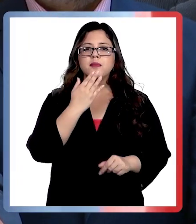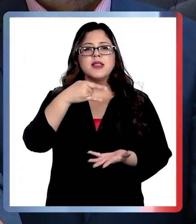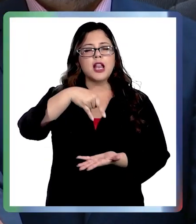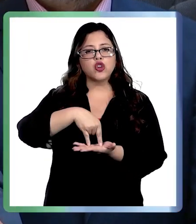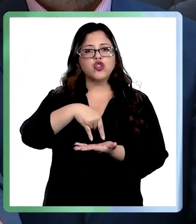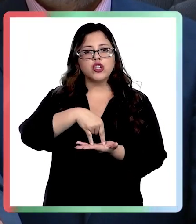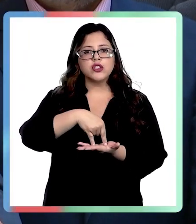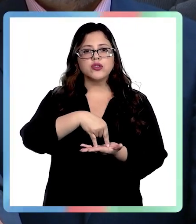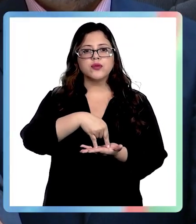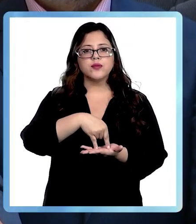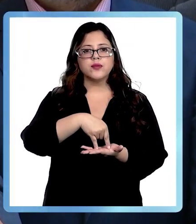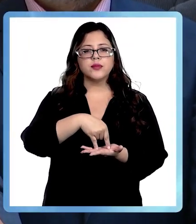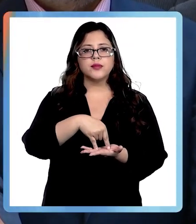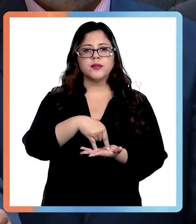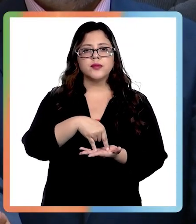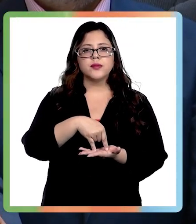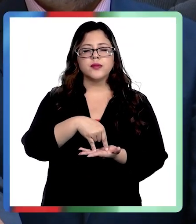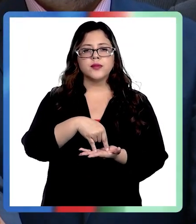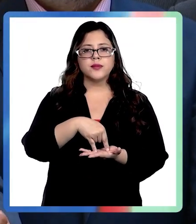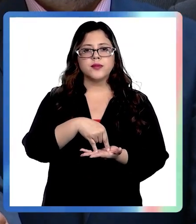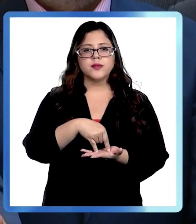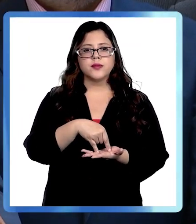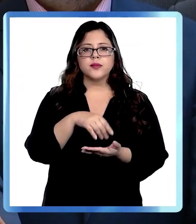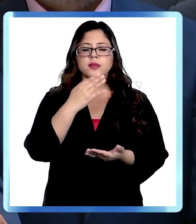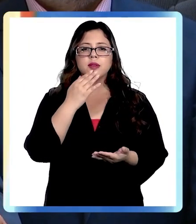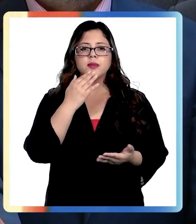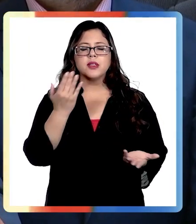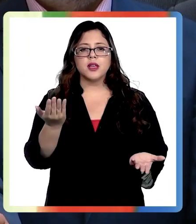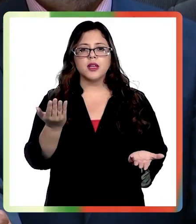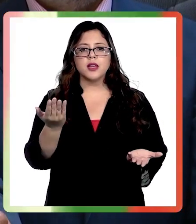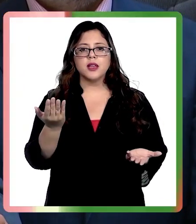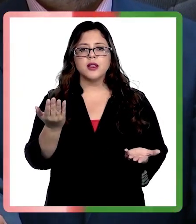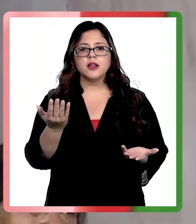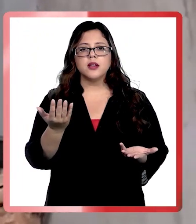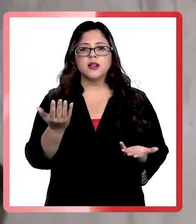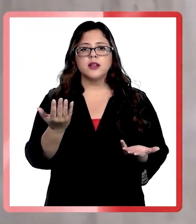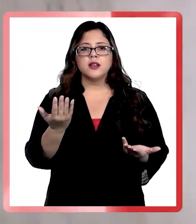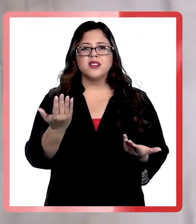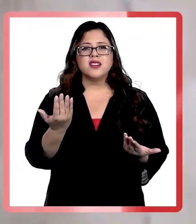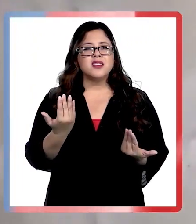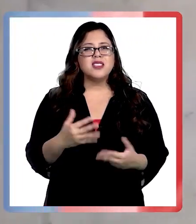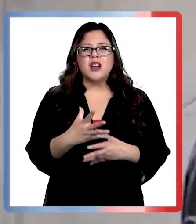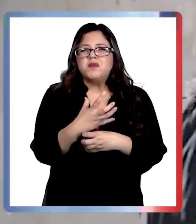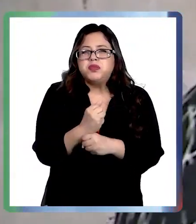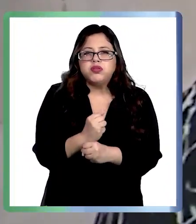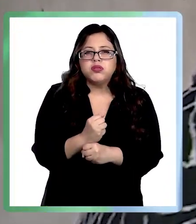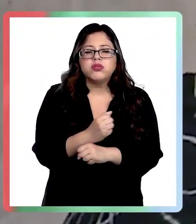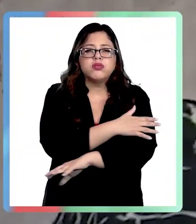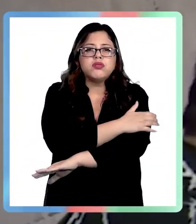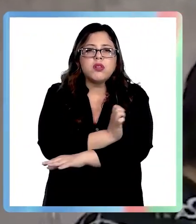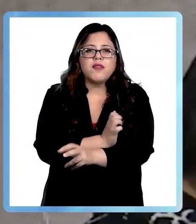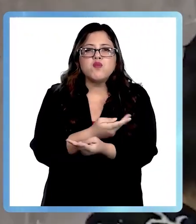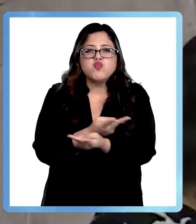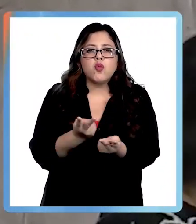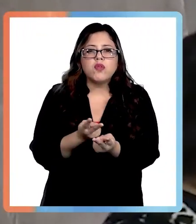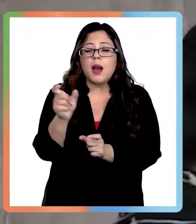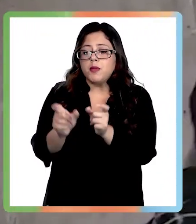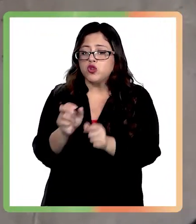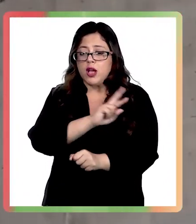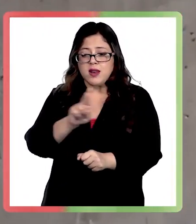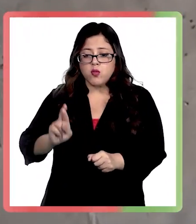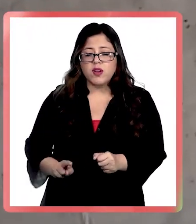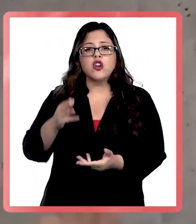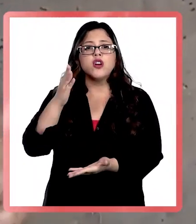y, en definitiva, ha defraudado a la fe pública. Los republicanos exigen la renuncia